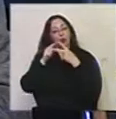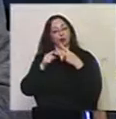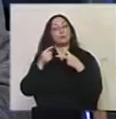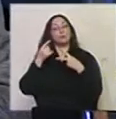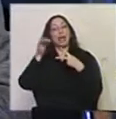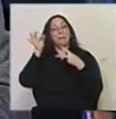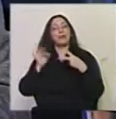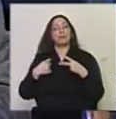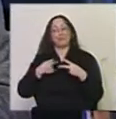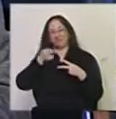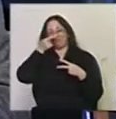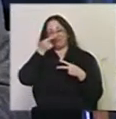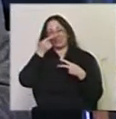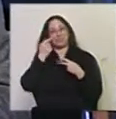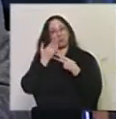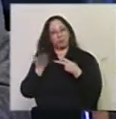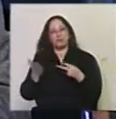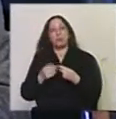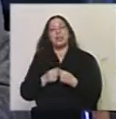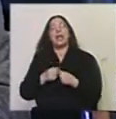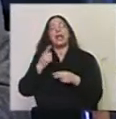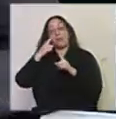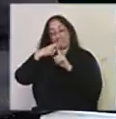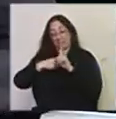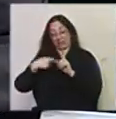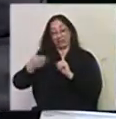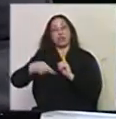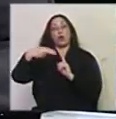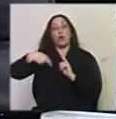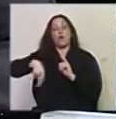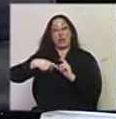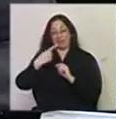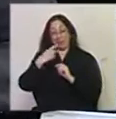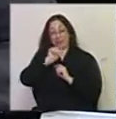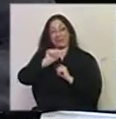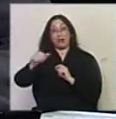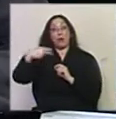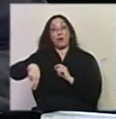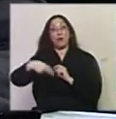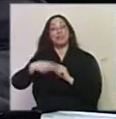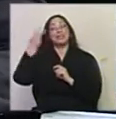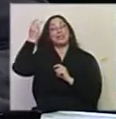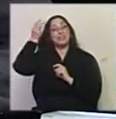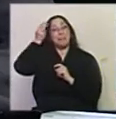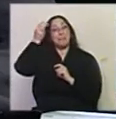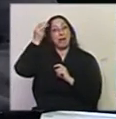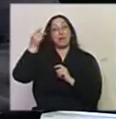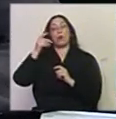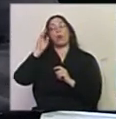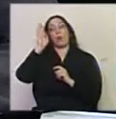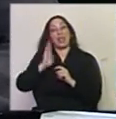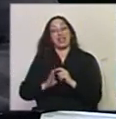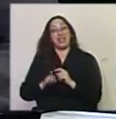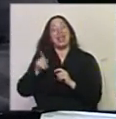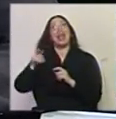destacar. Primero, en el mes de noviembre, la primera semana del mes de noviembre, en San Pablo, en la ciudad de San Pablo, va a tener